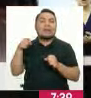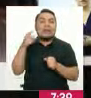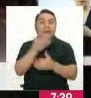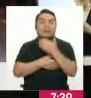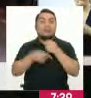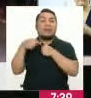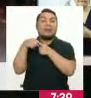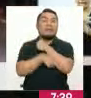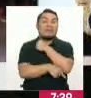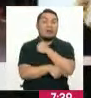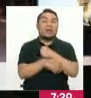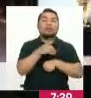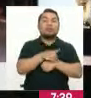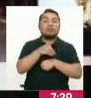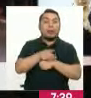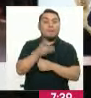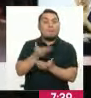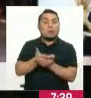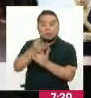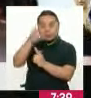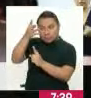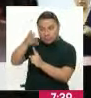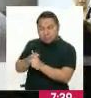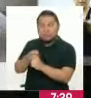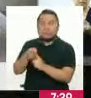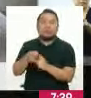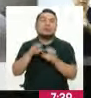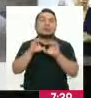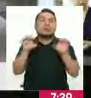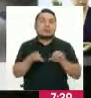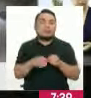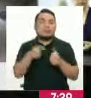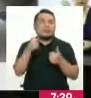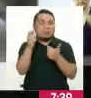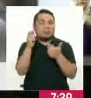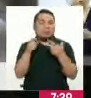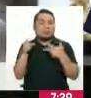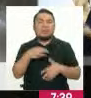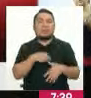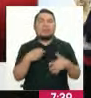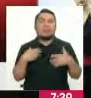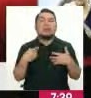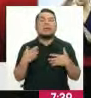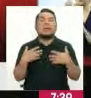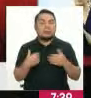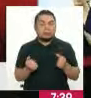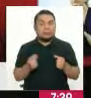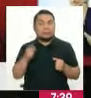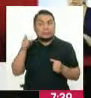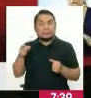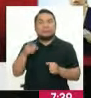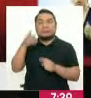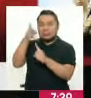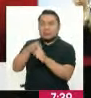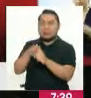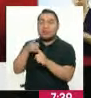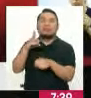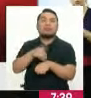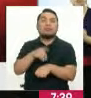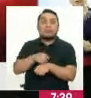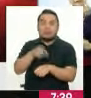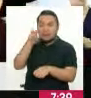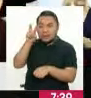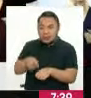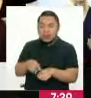certificación de la discapacidad la otorga, de acuerdo a las normas técnicas, el MINSA, el Ministerio de Salud. Y